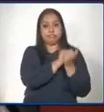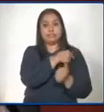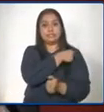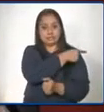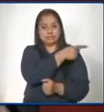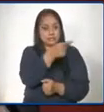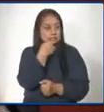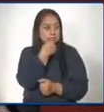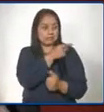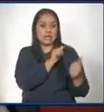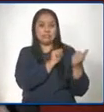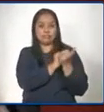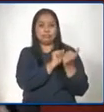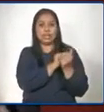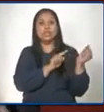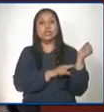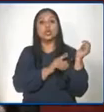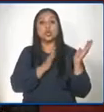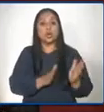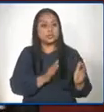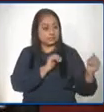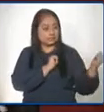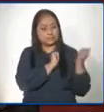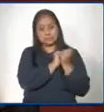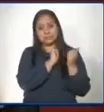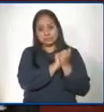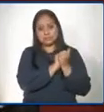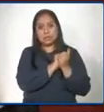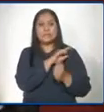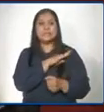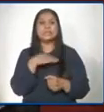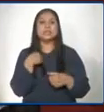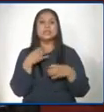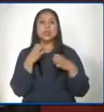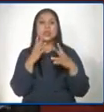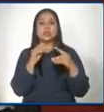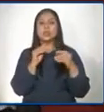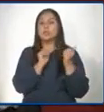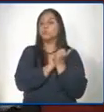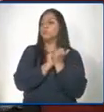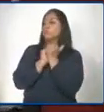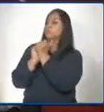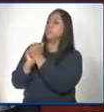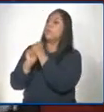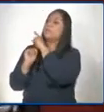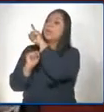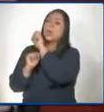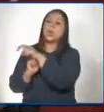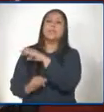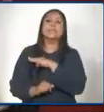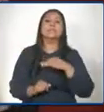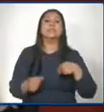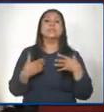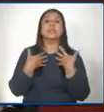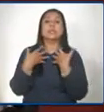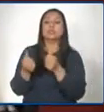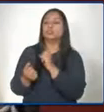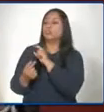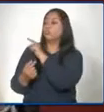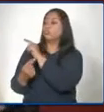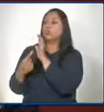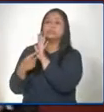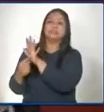colegiados. Porque nosotros, pues, la rectoría que tenemos justamente es todo lo que les hemos expuesto hoy acá, todo el proceso